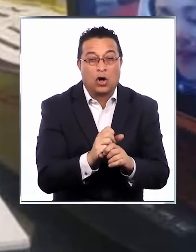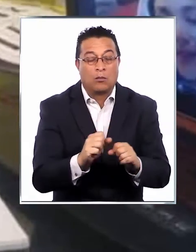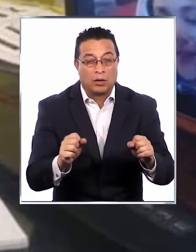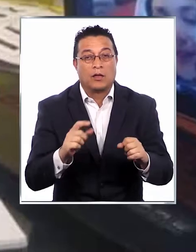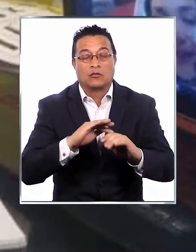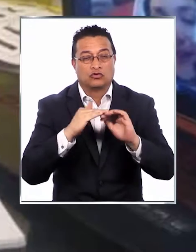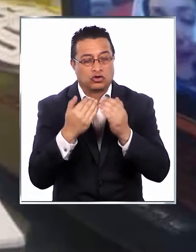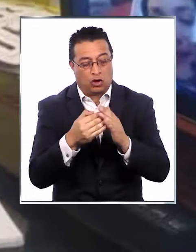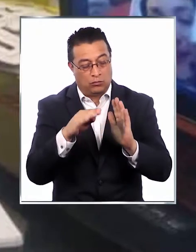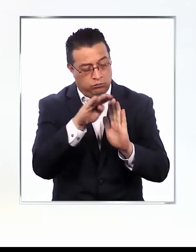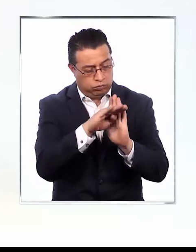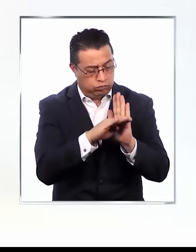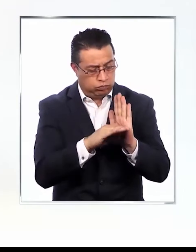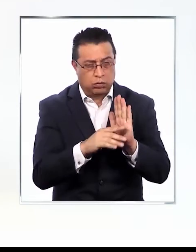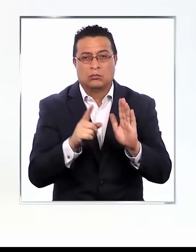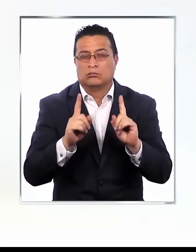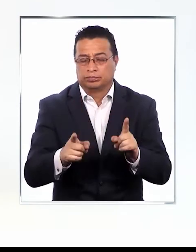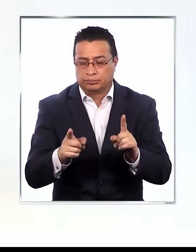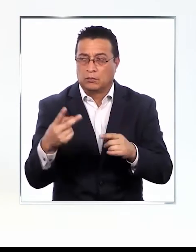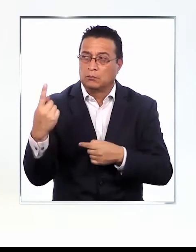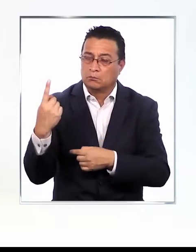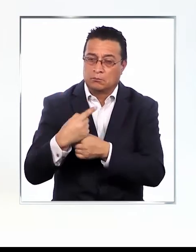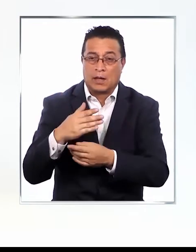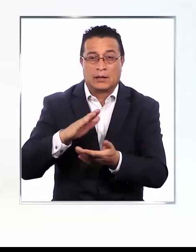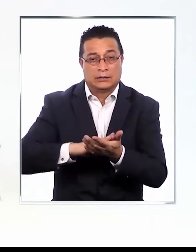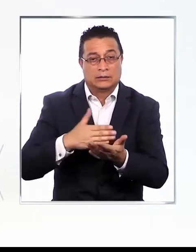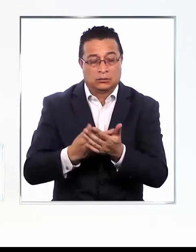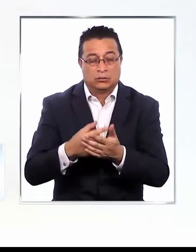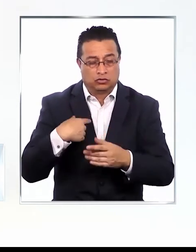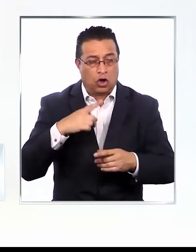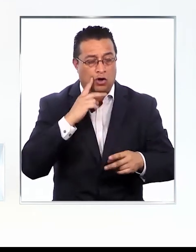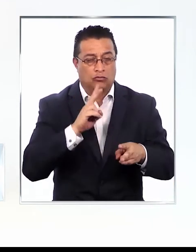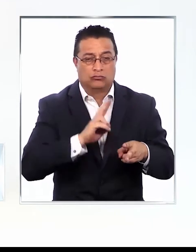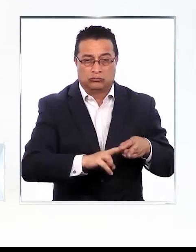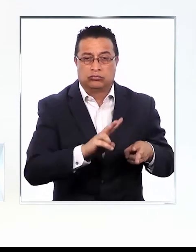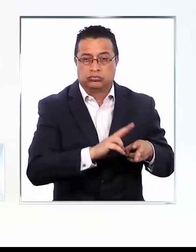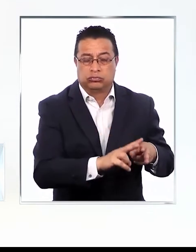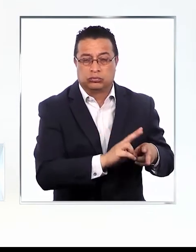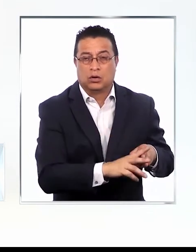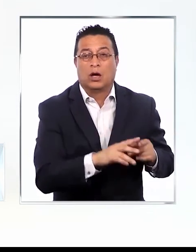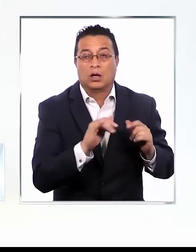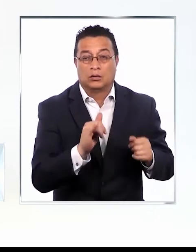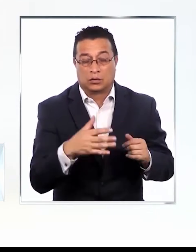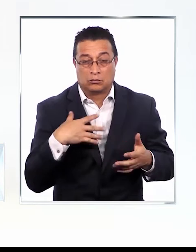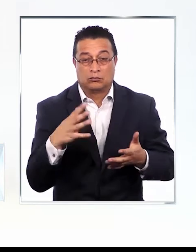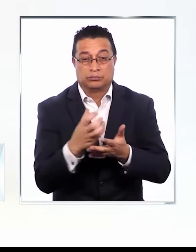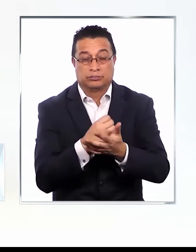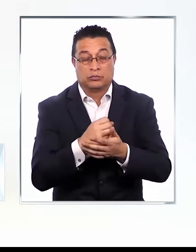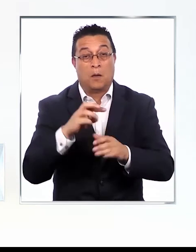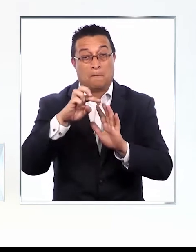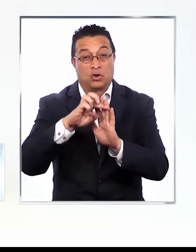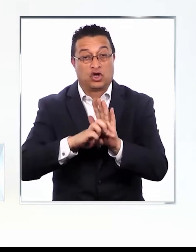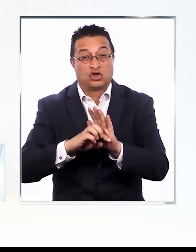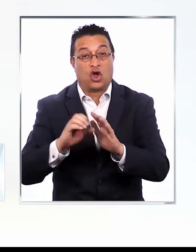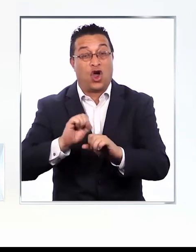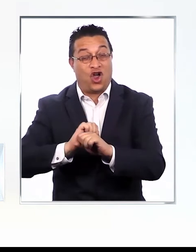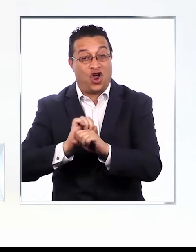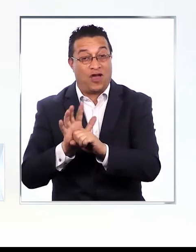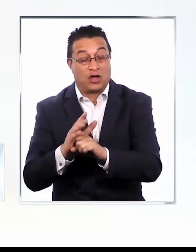con todos los protocolos correspondientes que se han tomado en nuestro centro. Nos adjudicamos un proyecto COVID